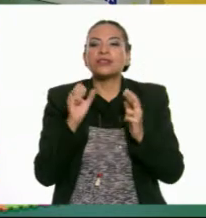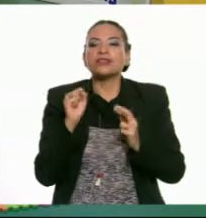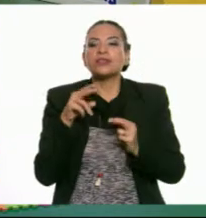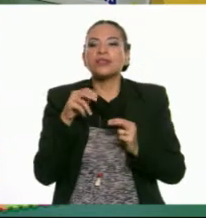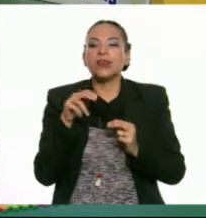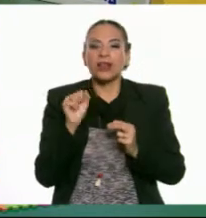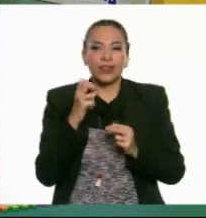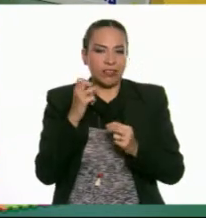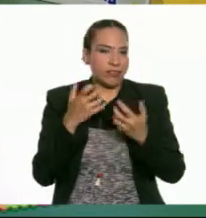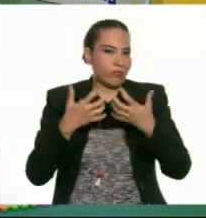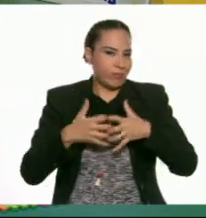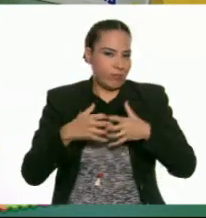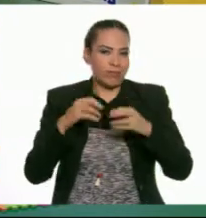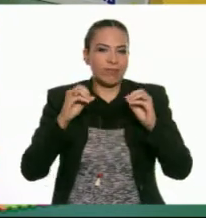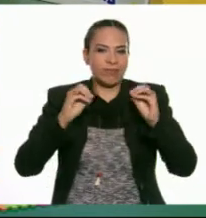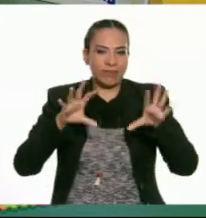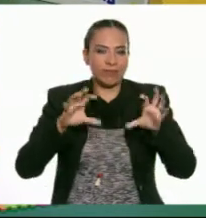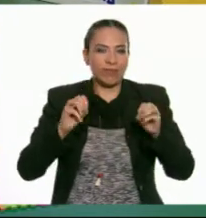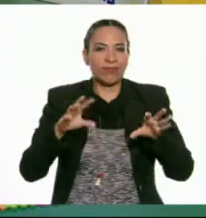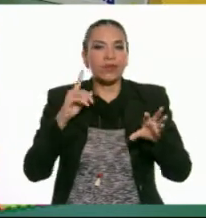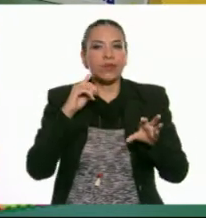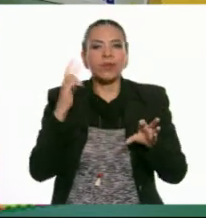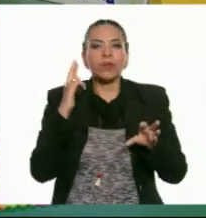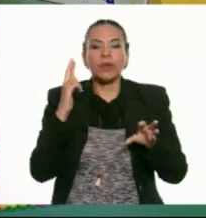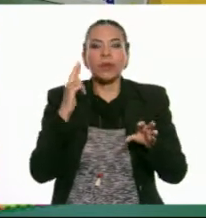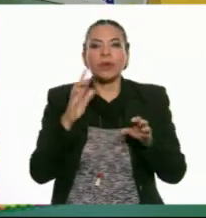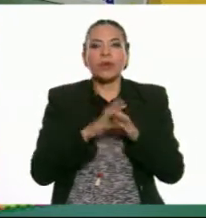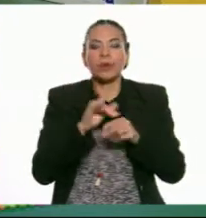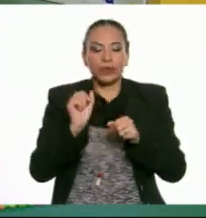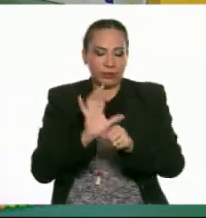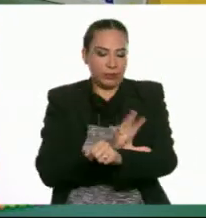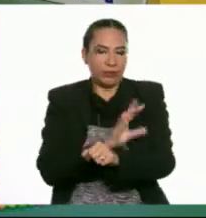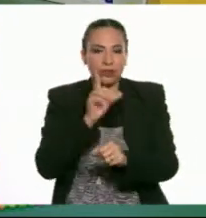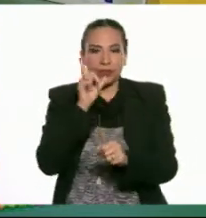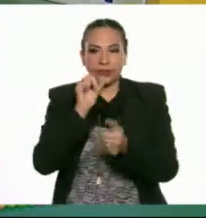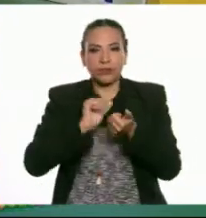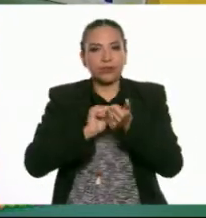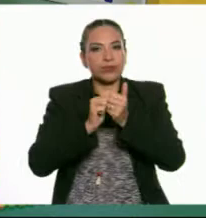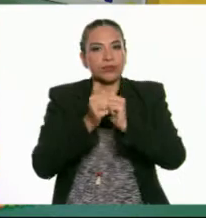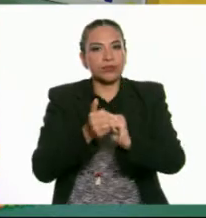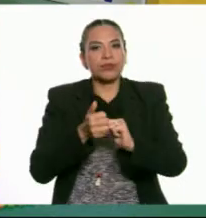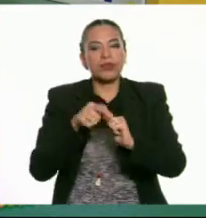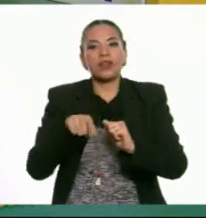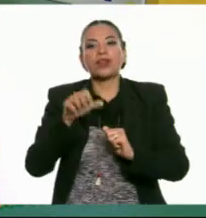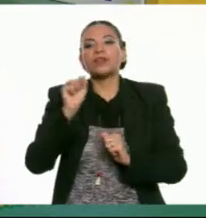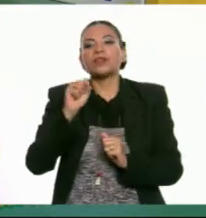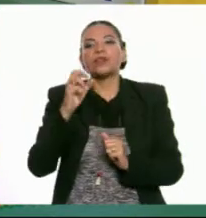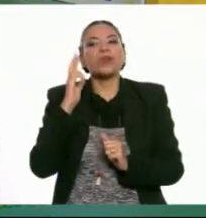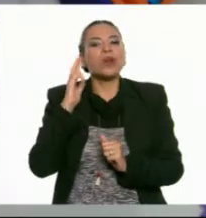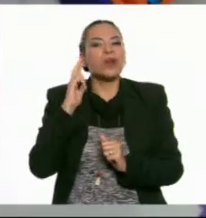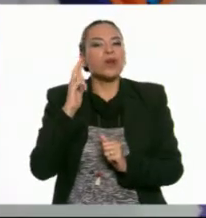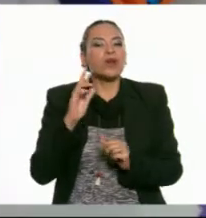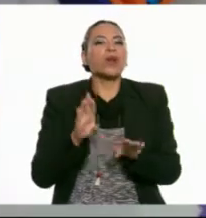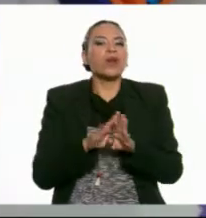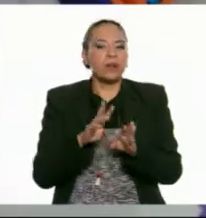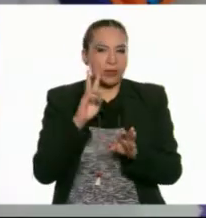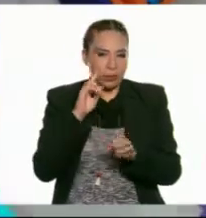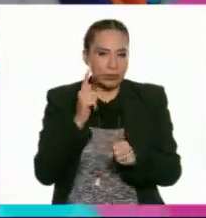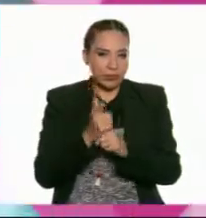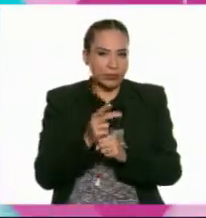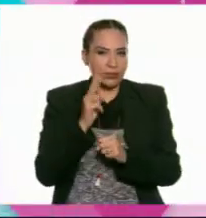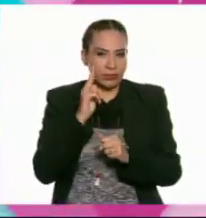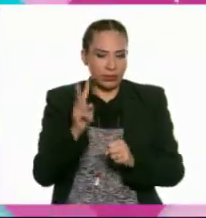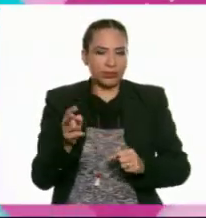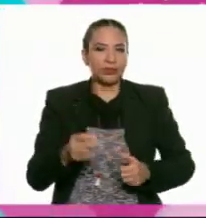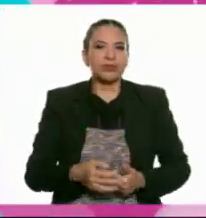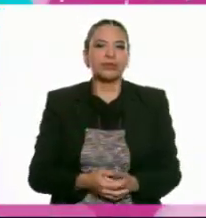Así funcionan las bocinas. Por medio de la energía eléctrica, convierte a energía sonora. Pero, ¿cómo lo hace? Pues vamos a descubrirlo. Vamos